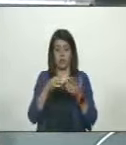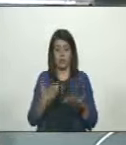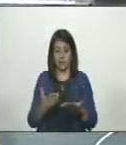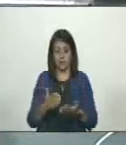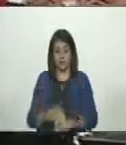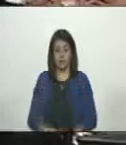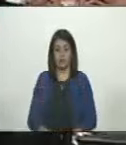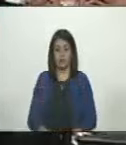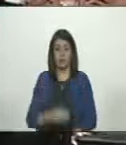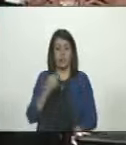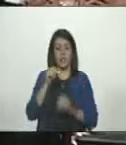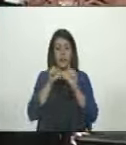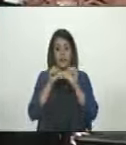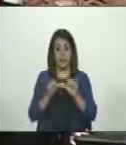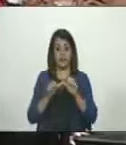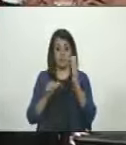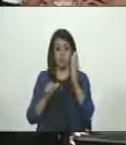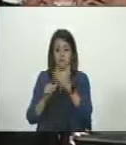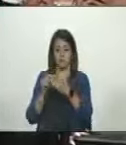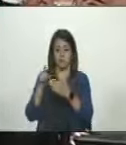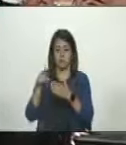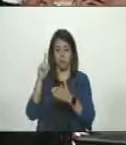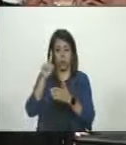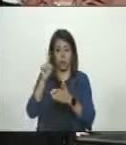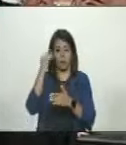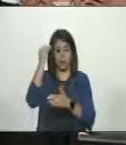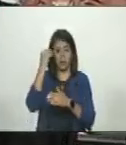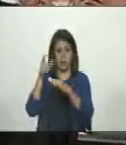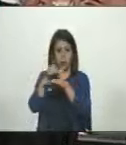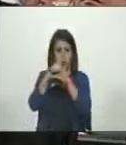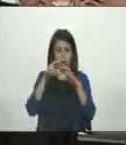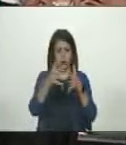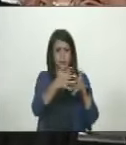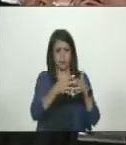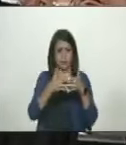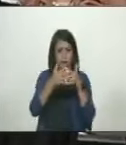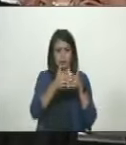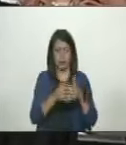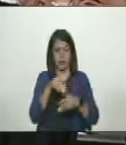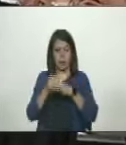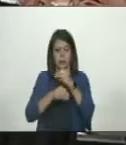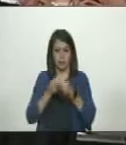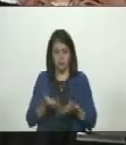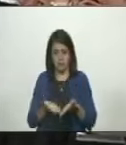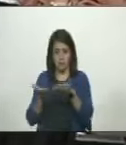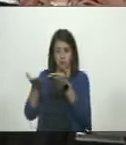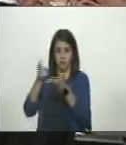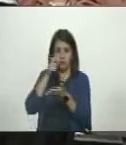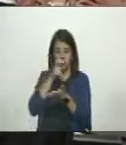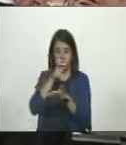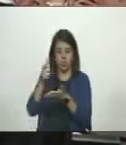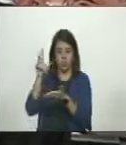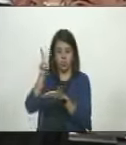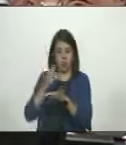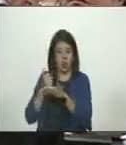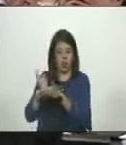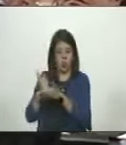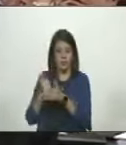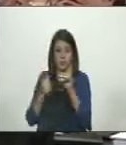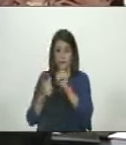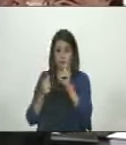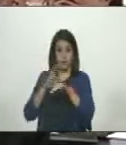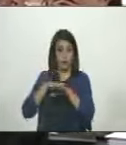es que se establecen las sanciones. No vayan a pensar que el gobierno norteamericano hace eso para ayudar al pueblo venezolano. Lo hace